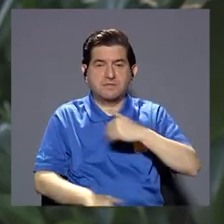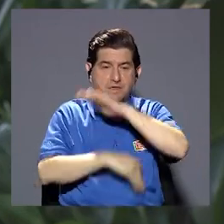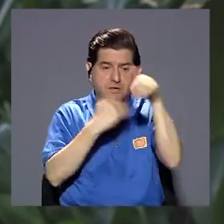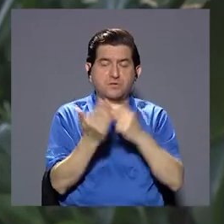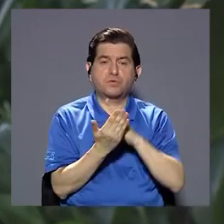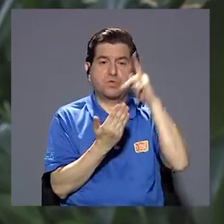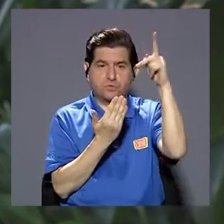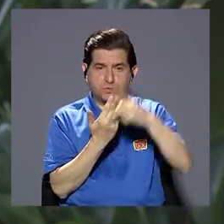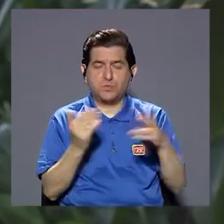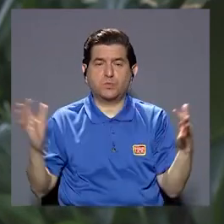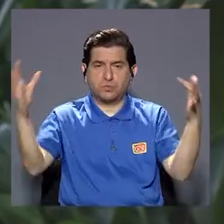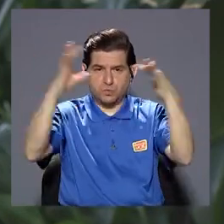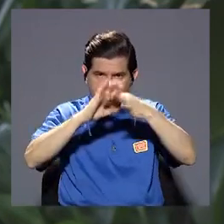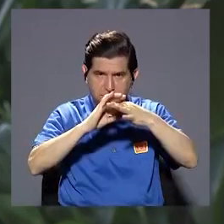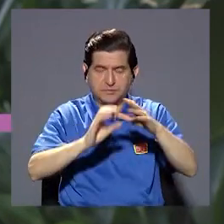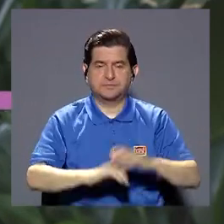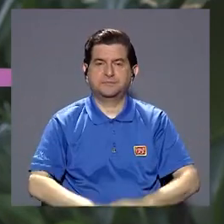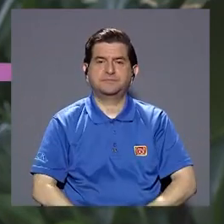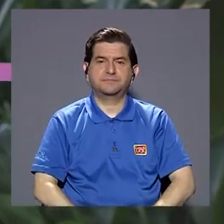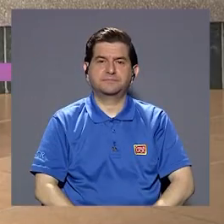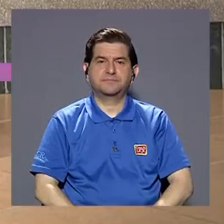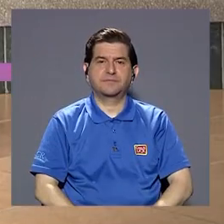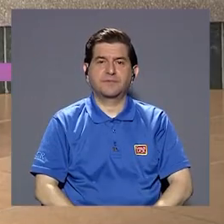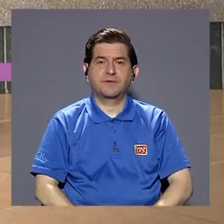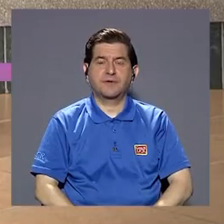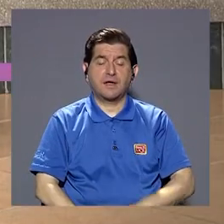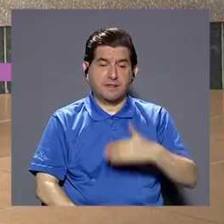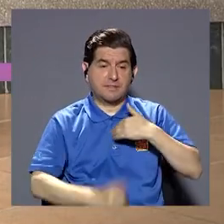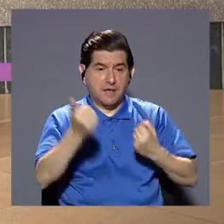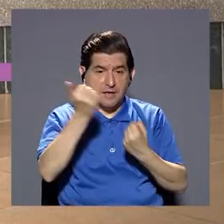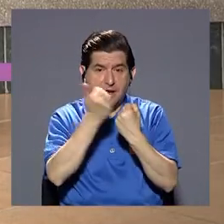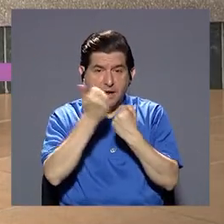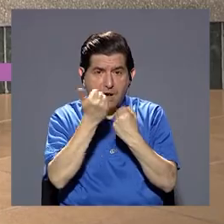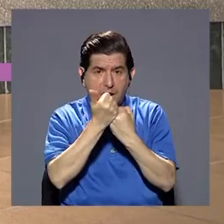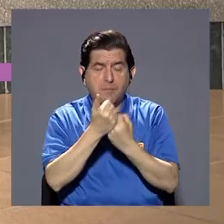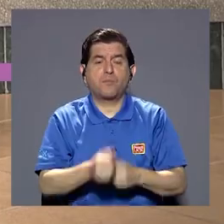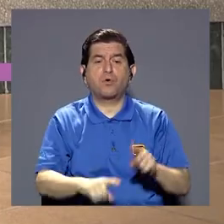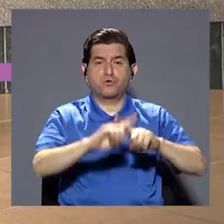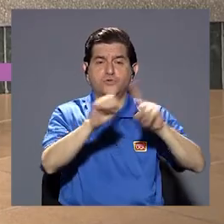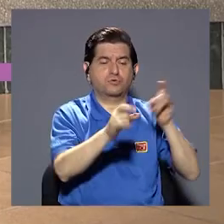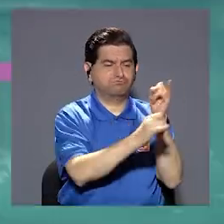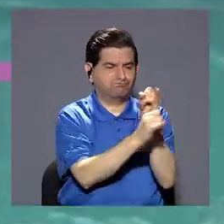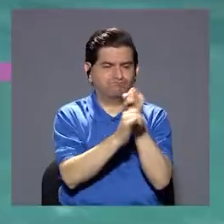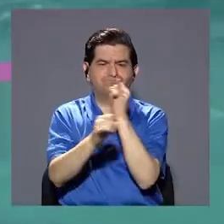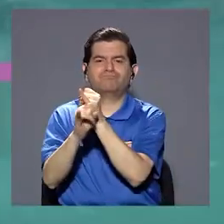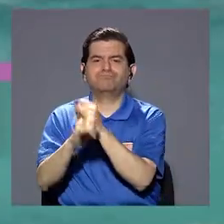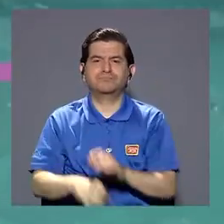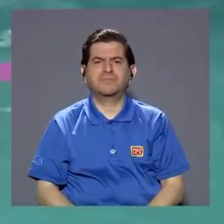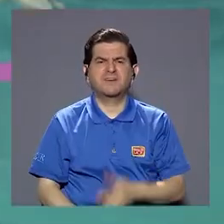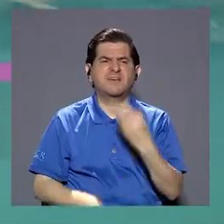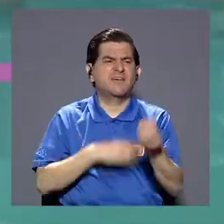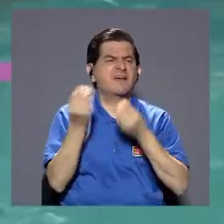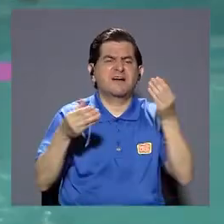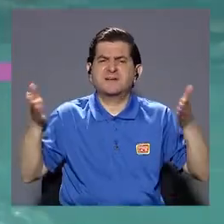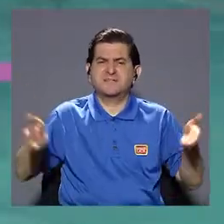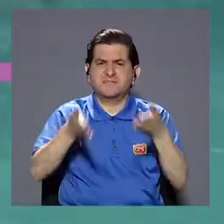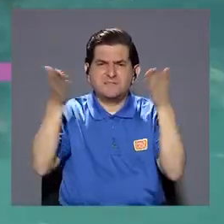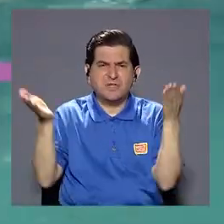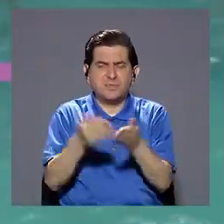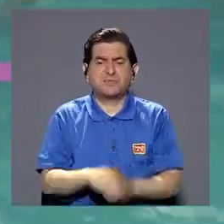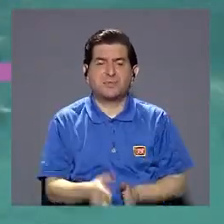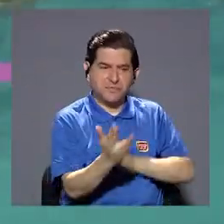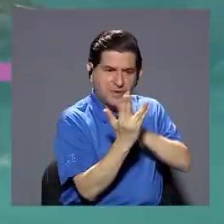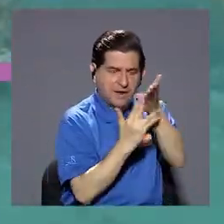tenemos todos programas en conjuntos también verdad donde hay apoyo y colaboración institucional y lo que hacemos es